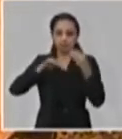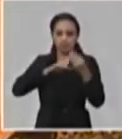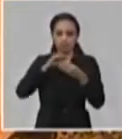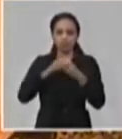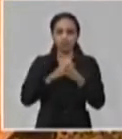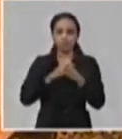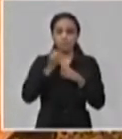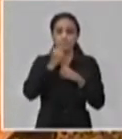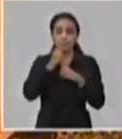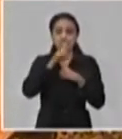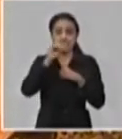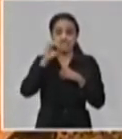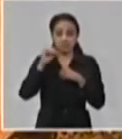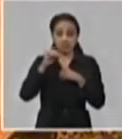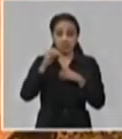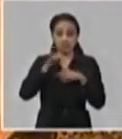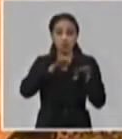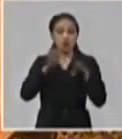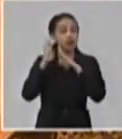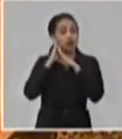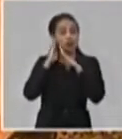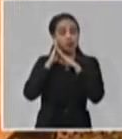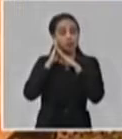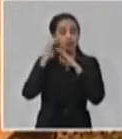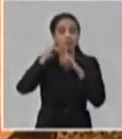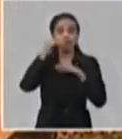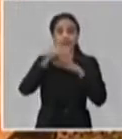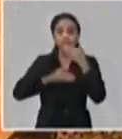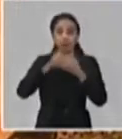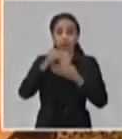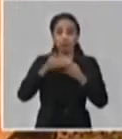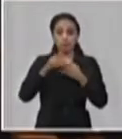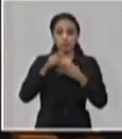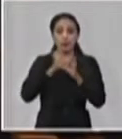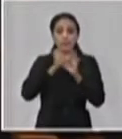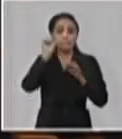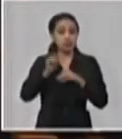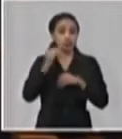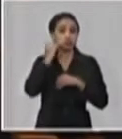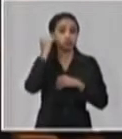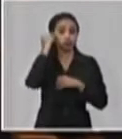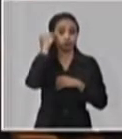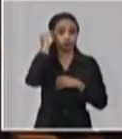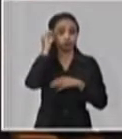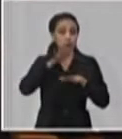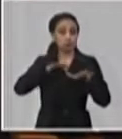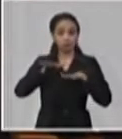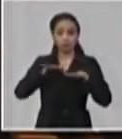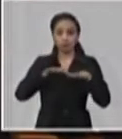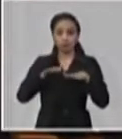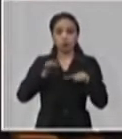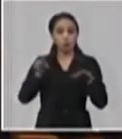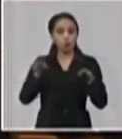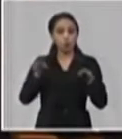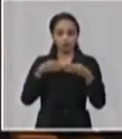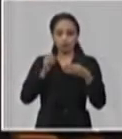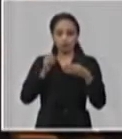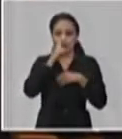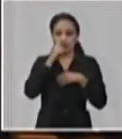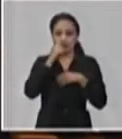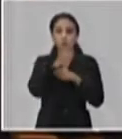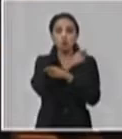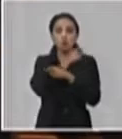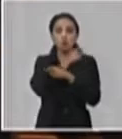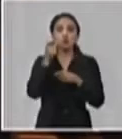camas de terapia, de terapia intensiva con los especialistas capacitados. Ahora acabamos de hacer un